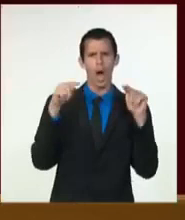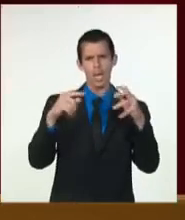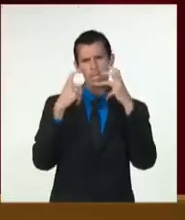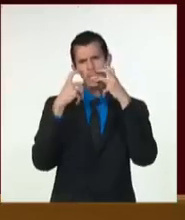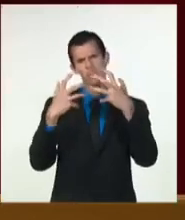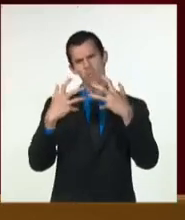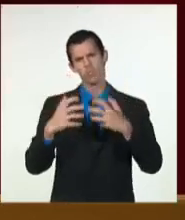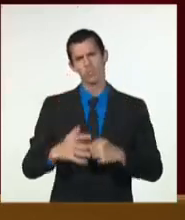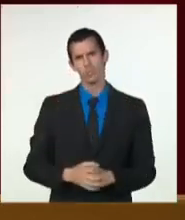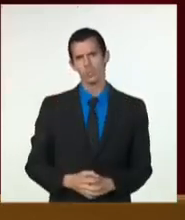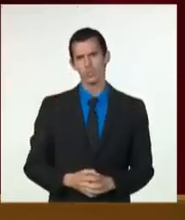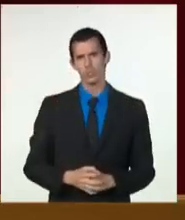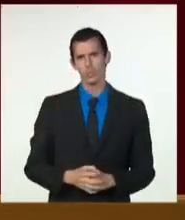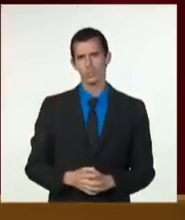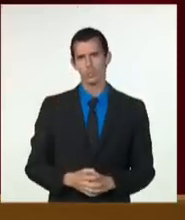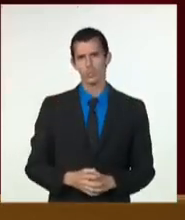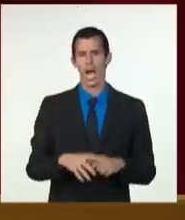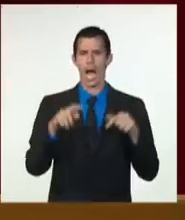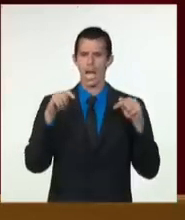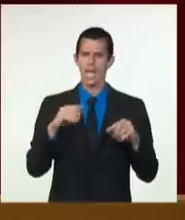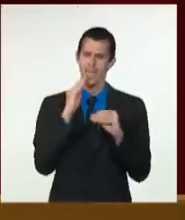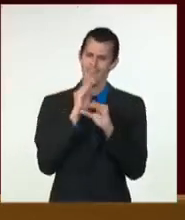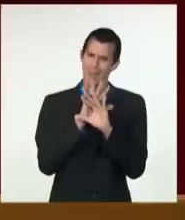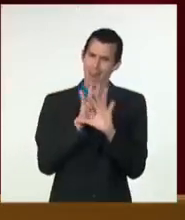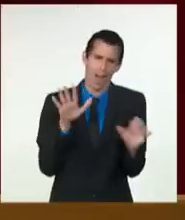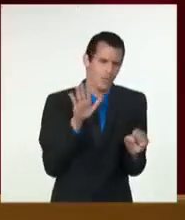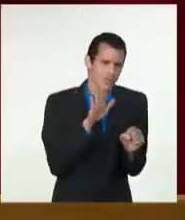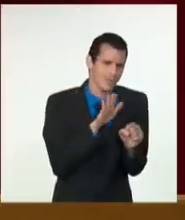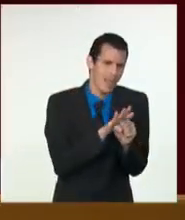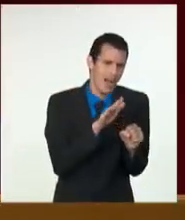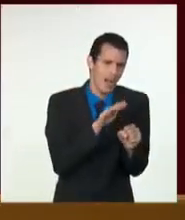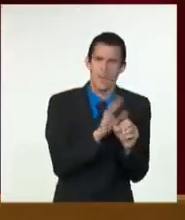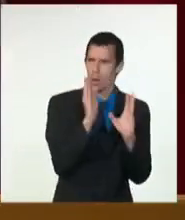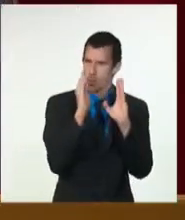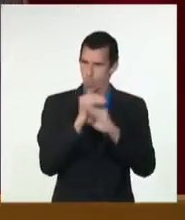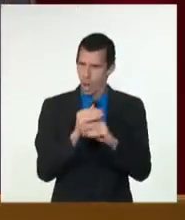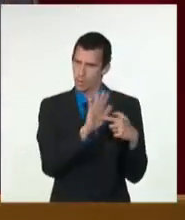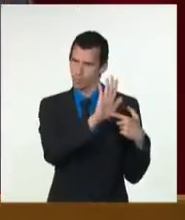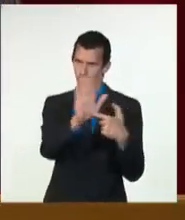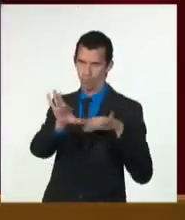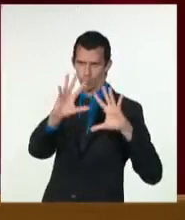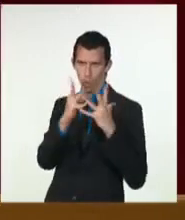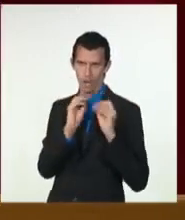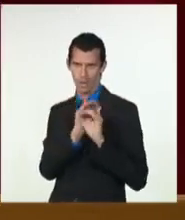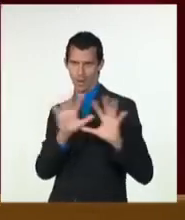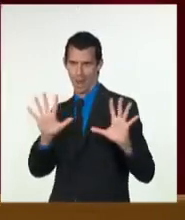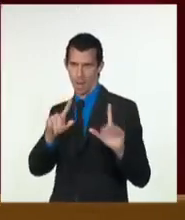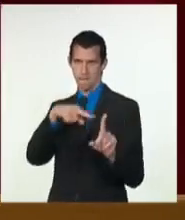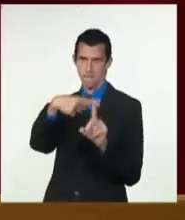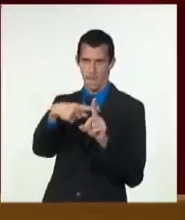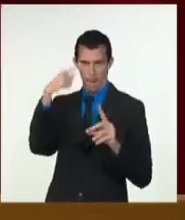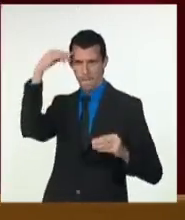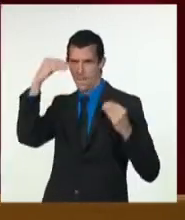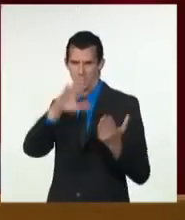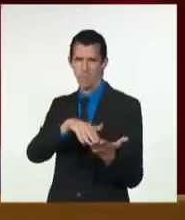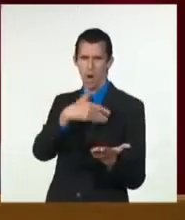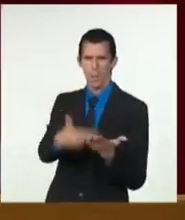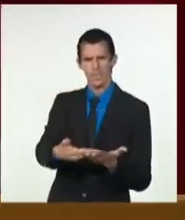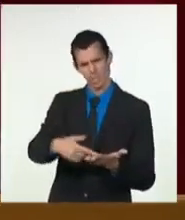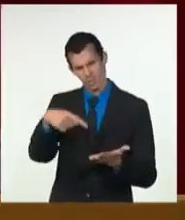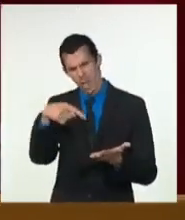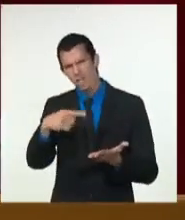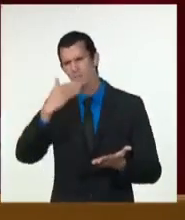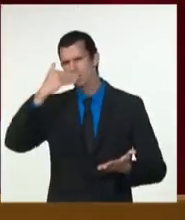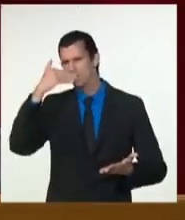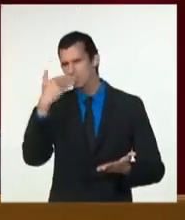y también más visibles el empeño por alcanzar el horizonte de las soluciones. Lo vamos a recordar